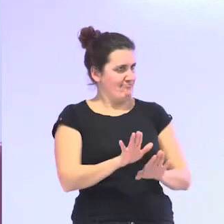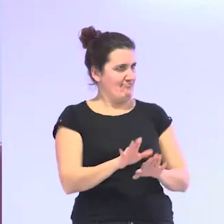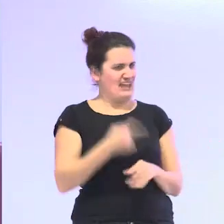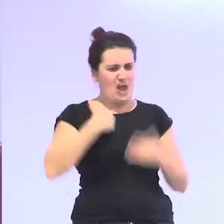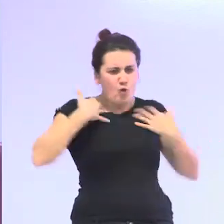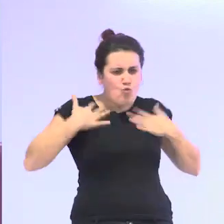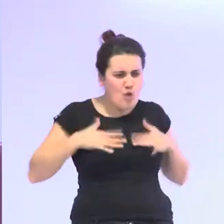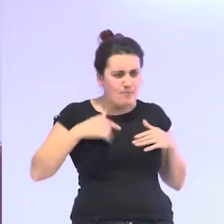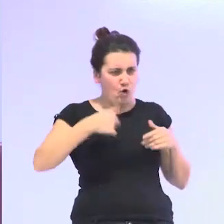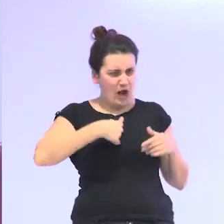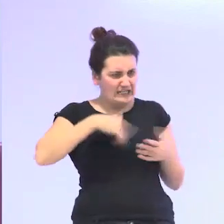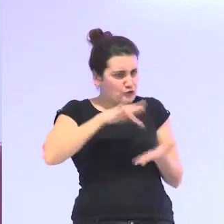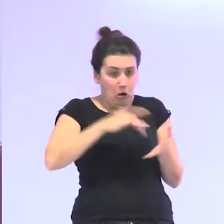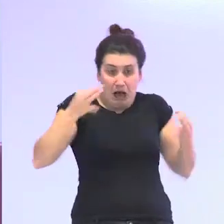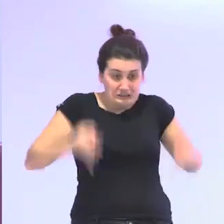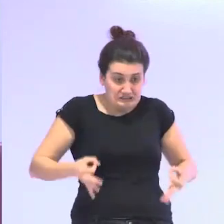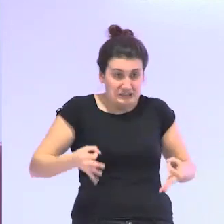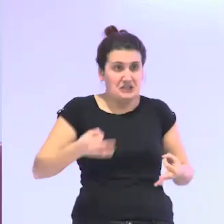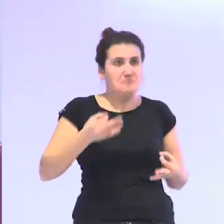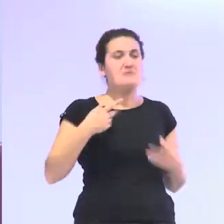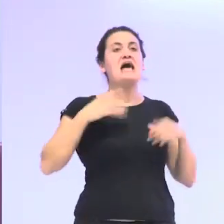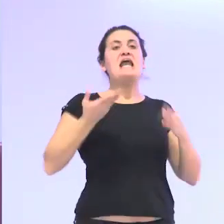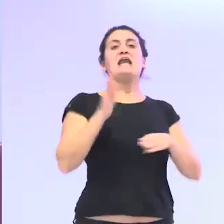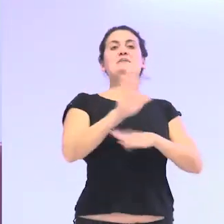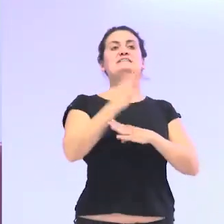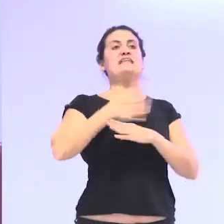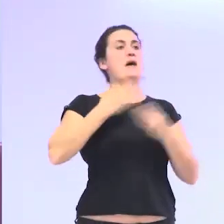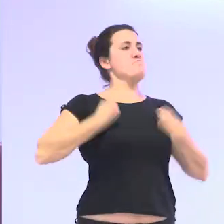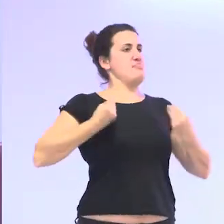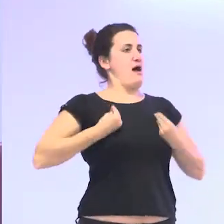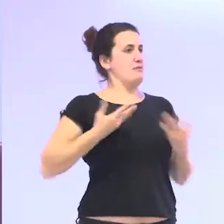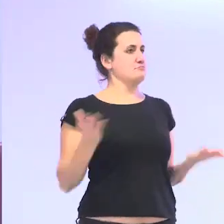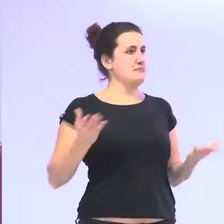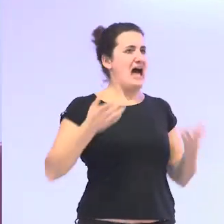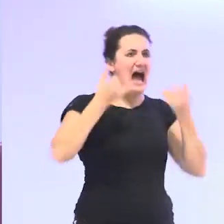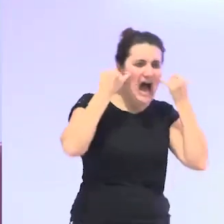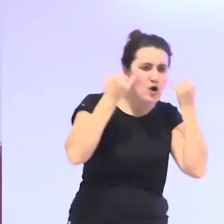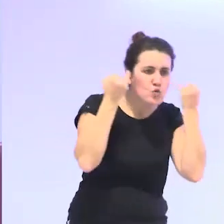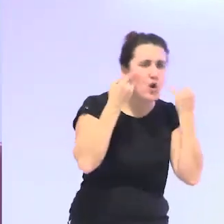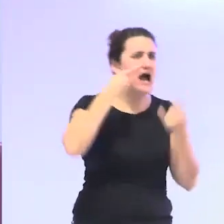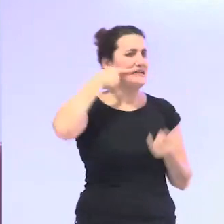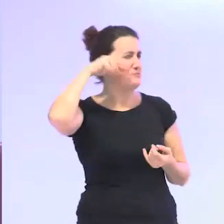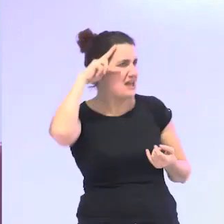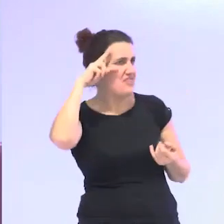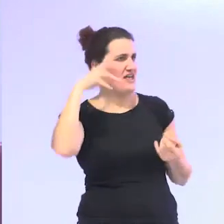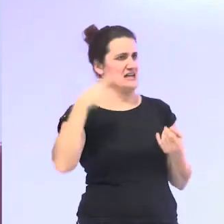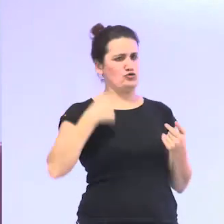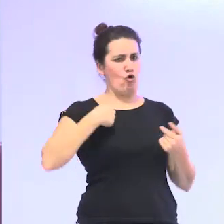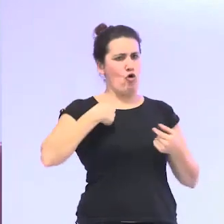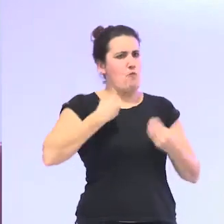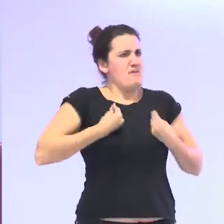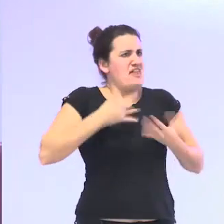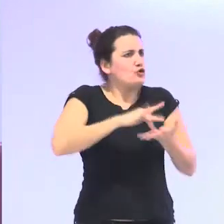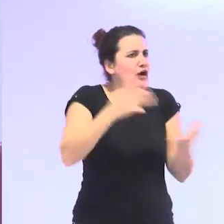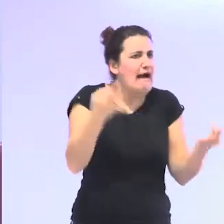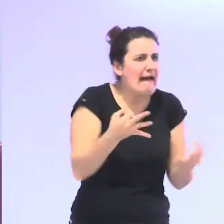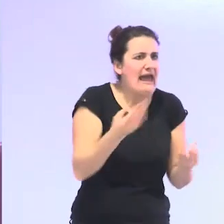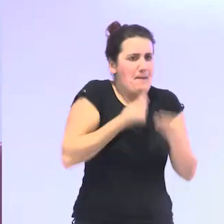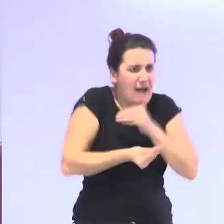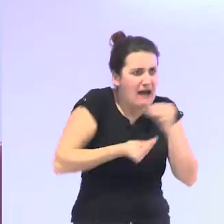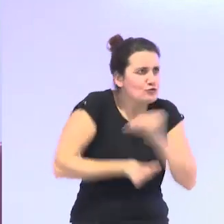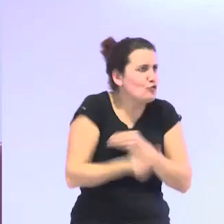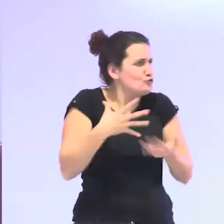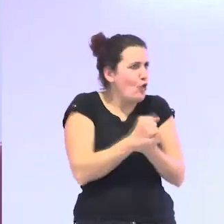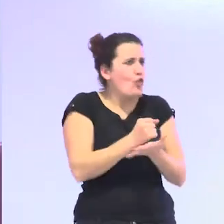este cuerpo estando como está representa mi vida mis arrugas mis experiencias lo que he pasado lo que no he pasado los partos que he